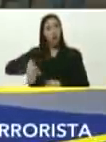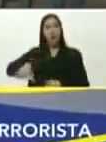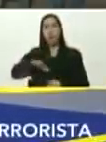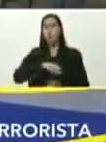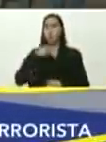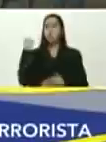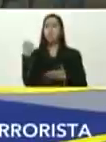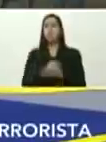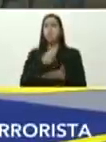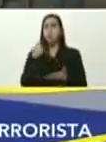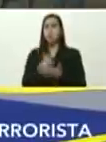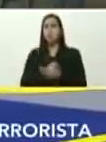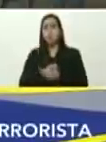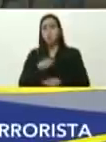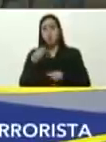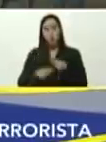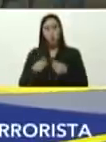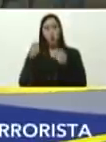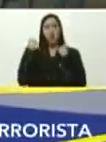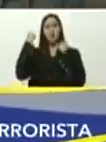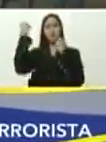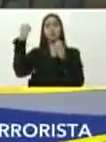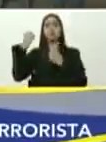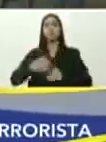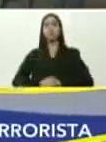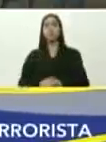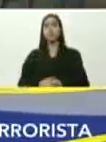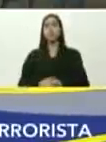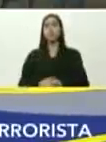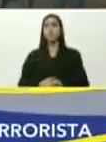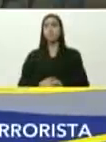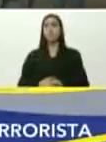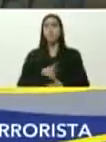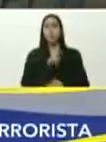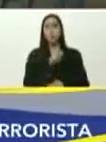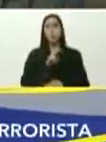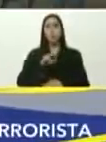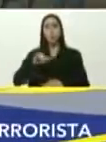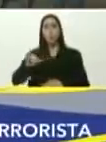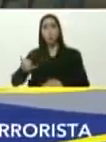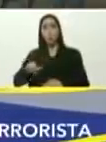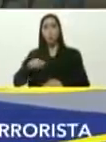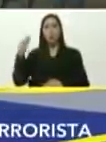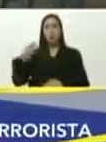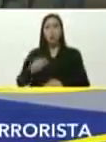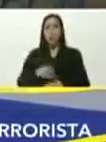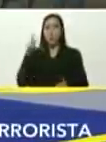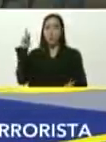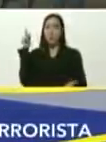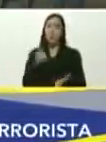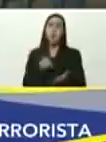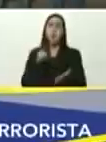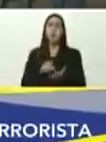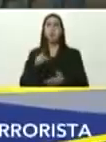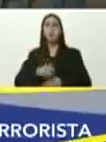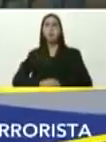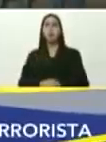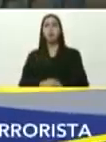combate, a la batalla, y a la victoria, Valles del Tuy, siempre el Tivo, Valles del Tuy,